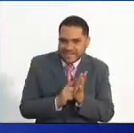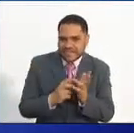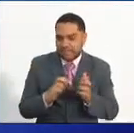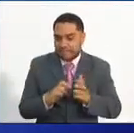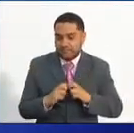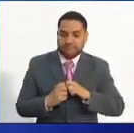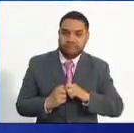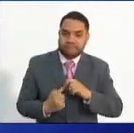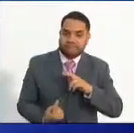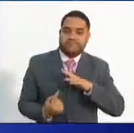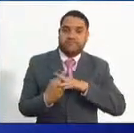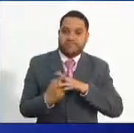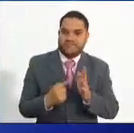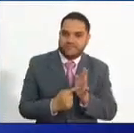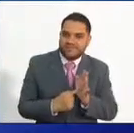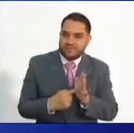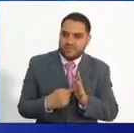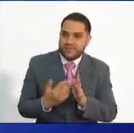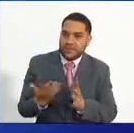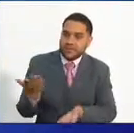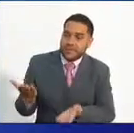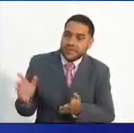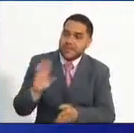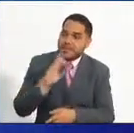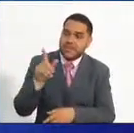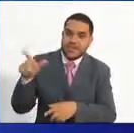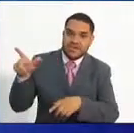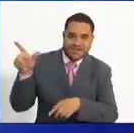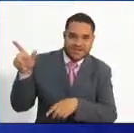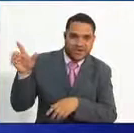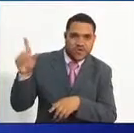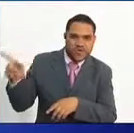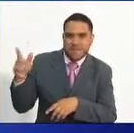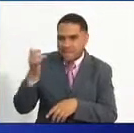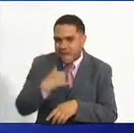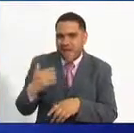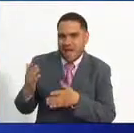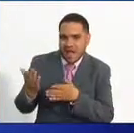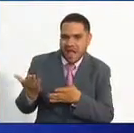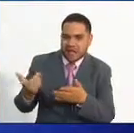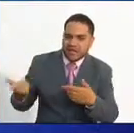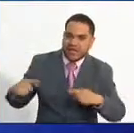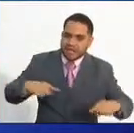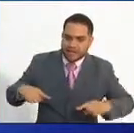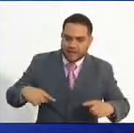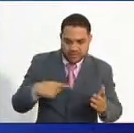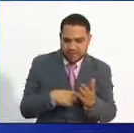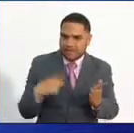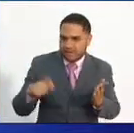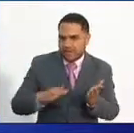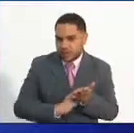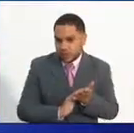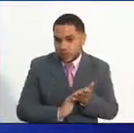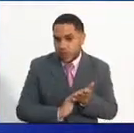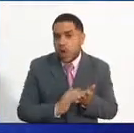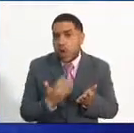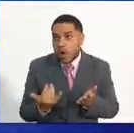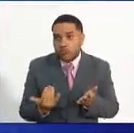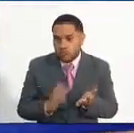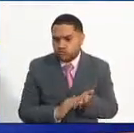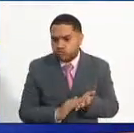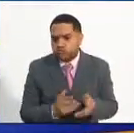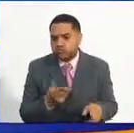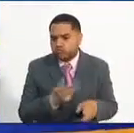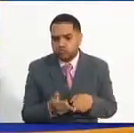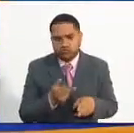corresponden a actuaciones administrativas, pero básicamente ya nos encontramos finalizando todo el proceso. Se ha